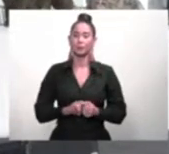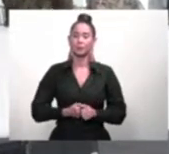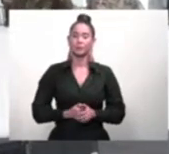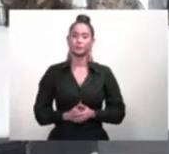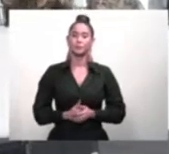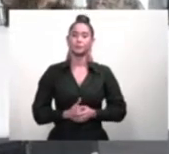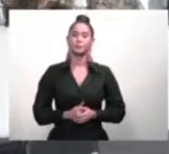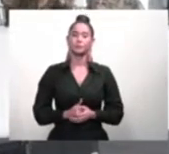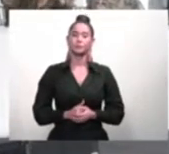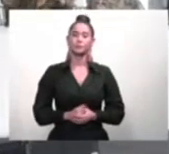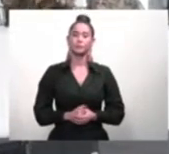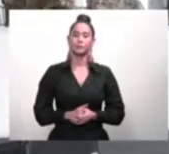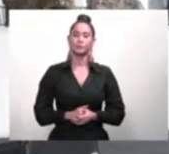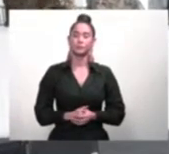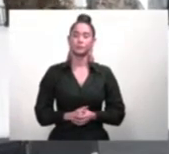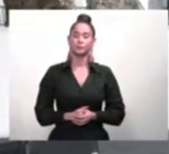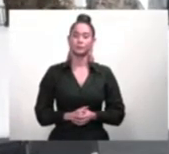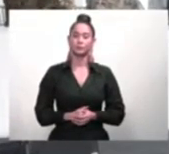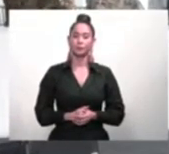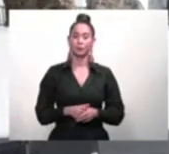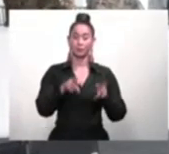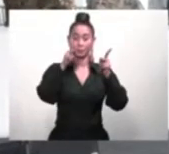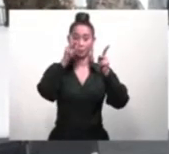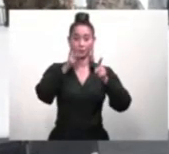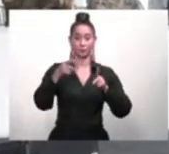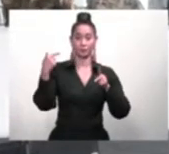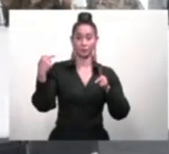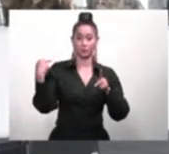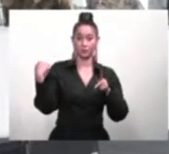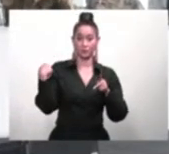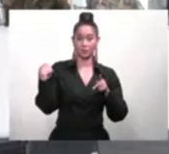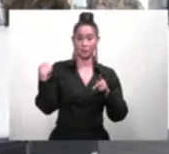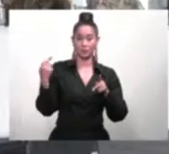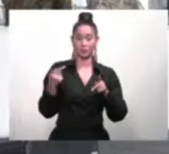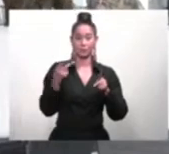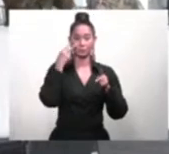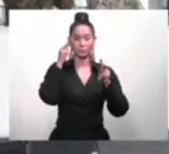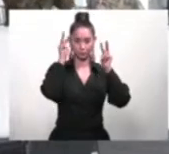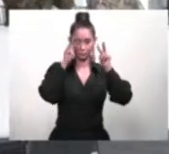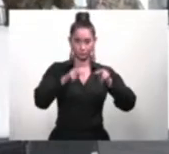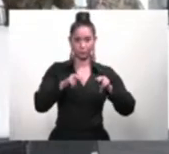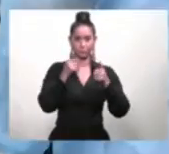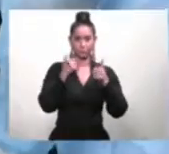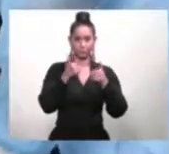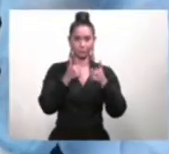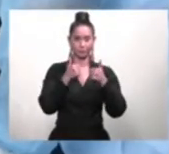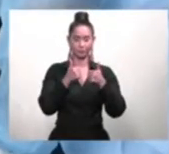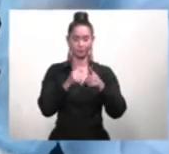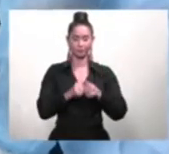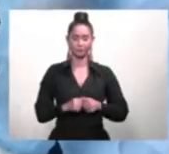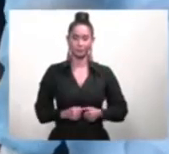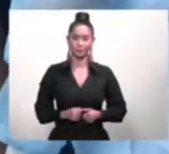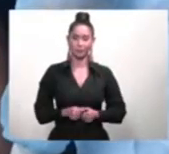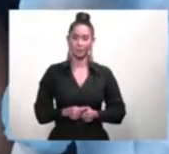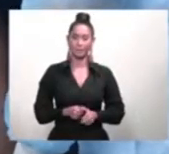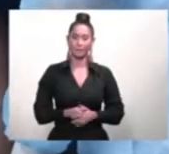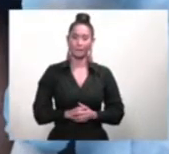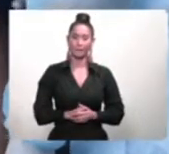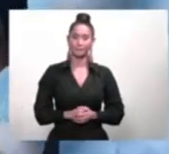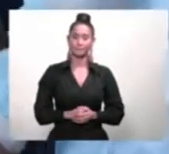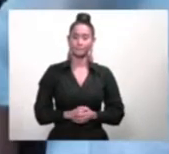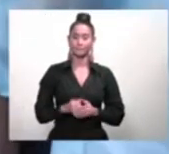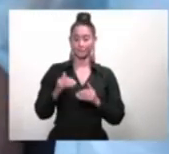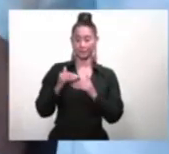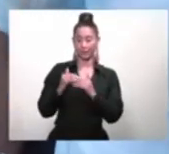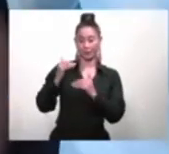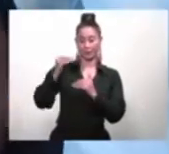este paciente ha recibido con éxito esta primera dosis de vacuna. A